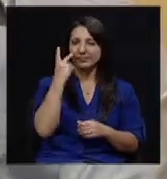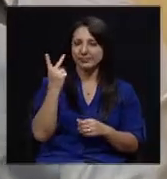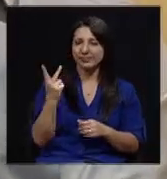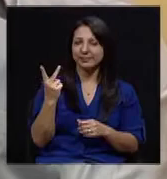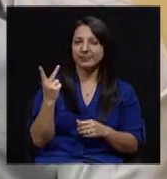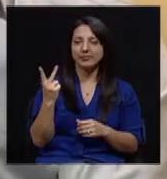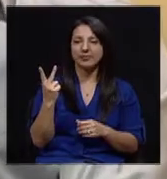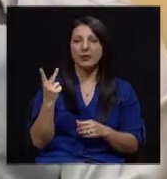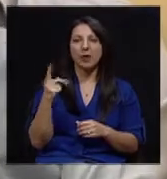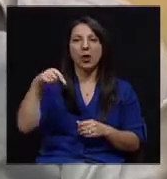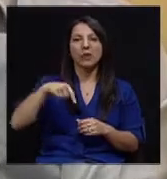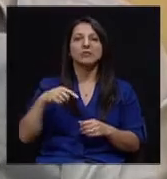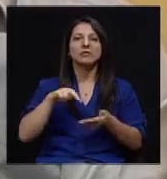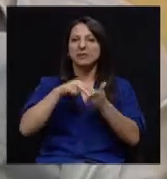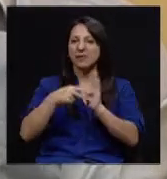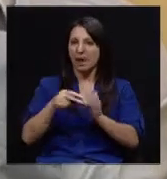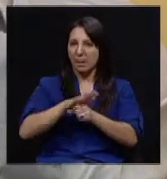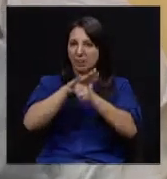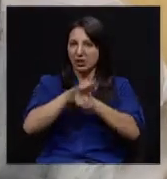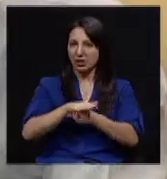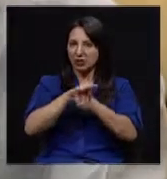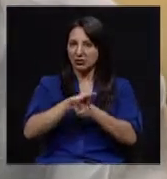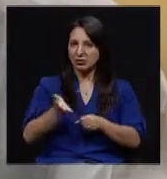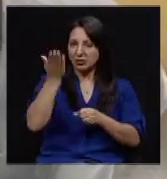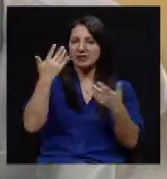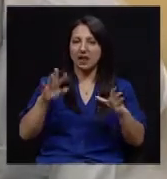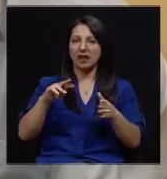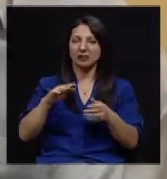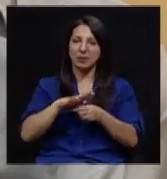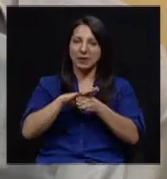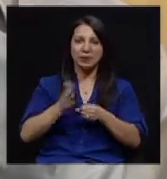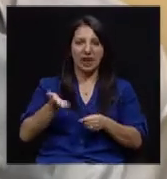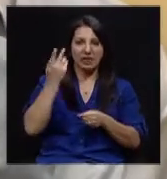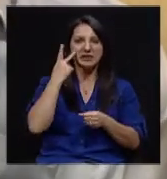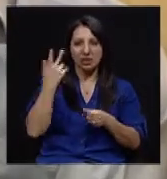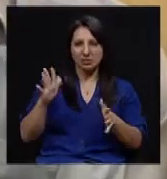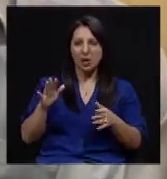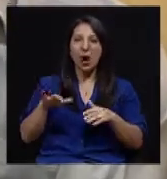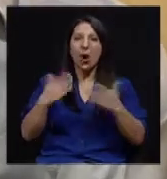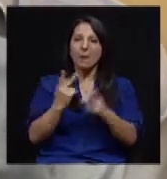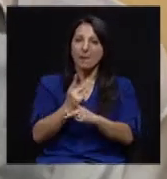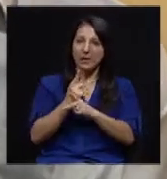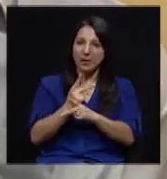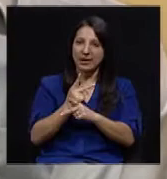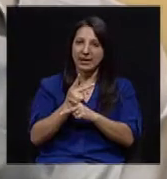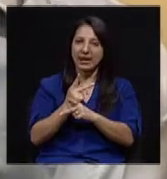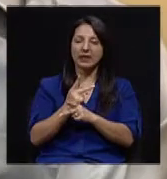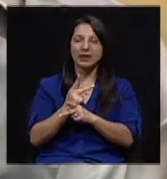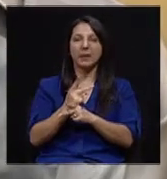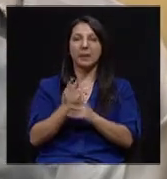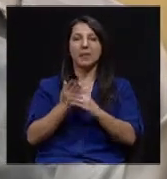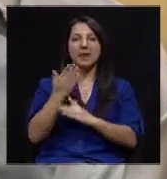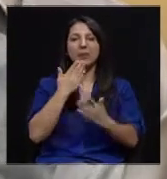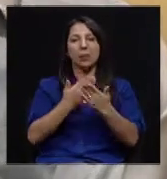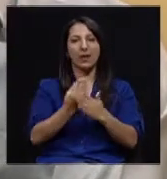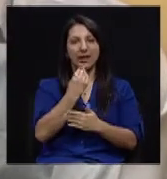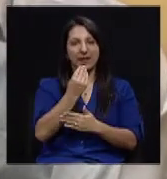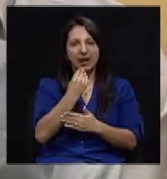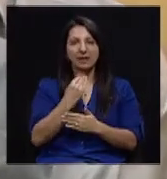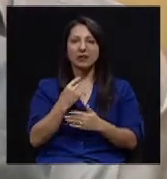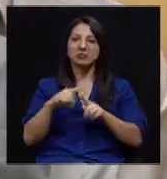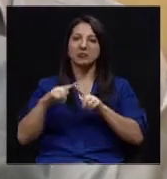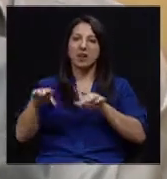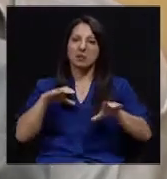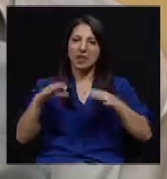hoy qué es la hipertensión, o sea, la presión alta. ¿Cómo prevenirla? Mediante una buena dieta, mediante actividad